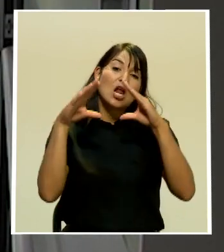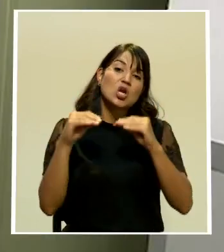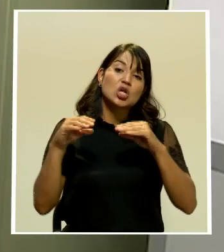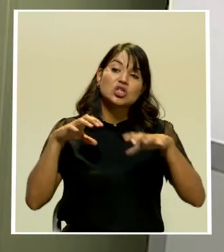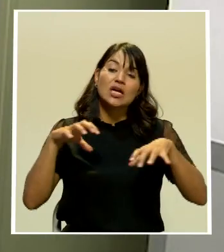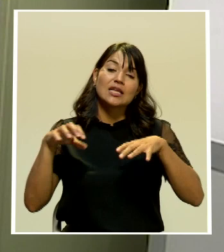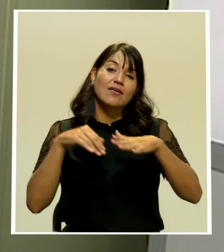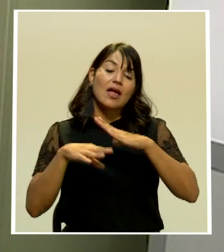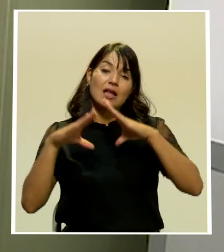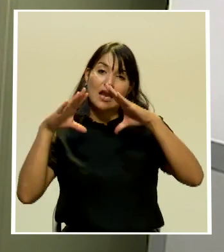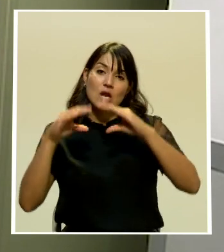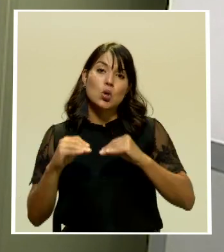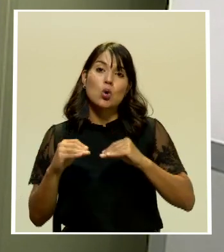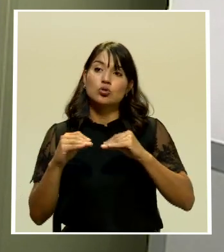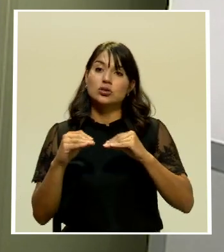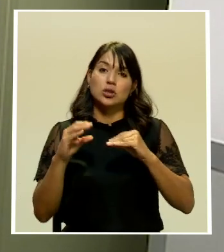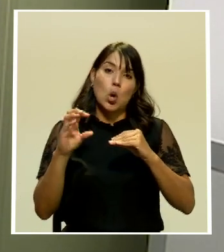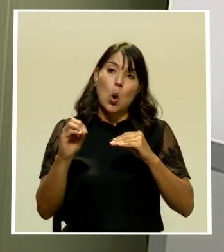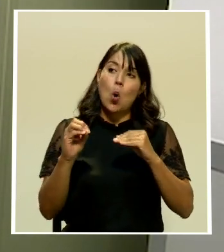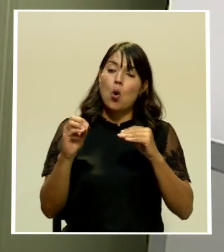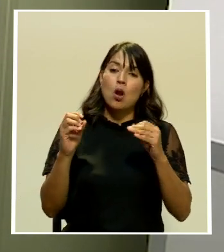de personas que se ha retomado